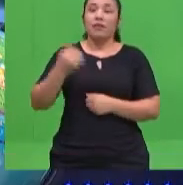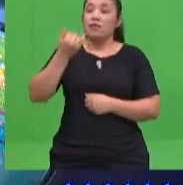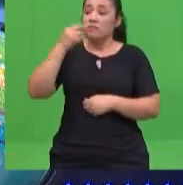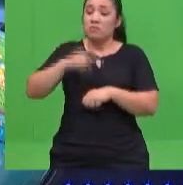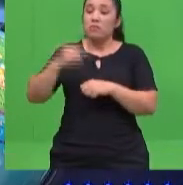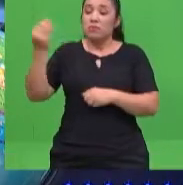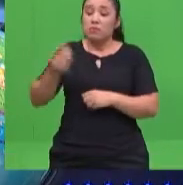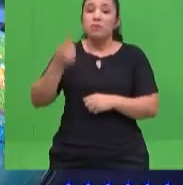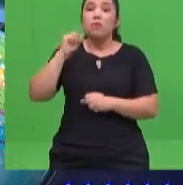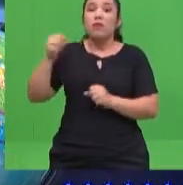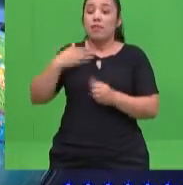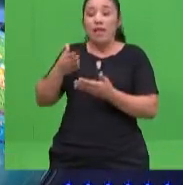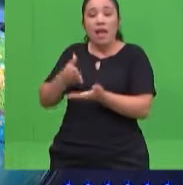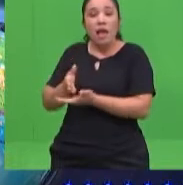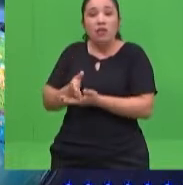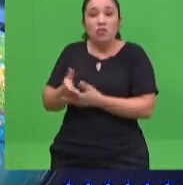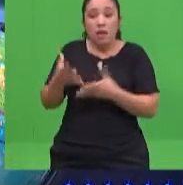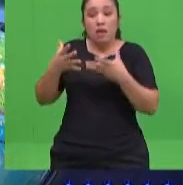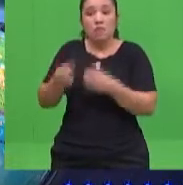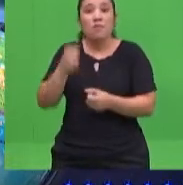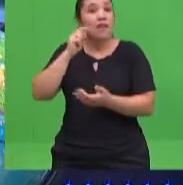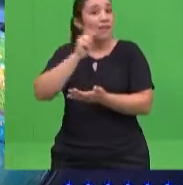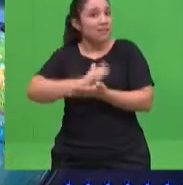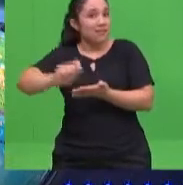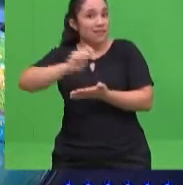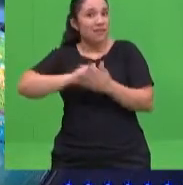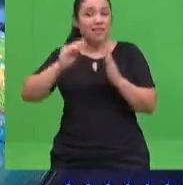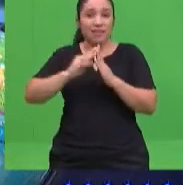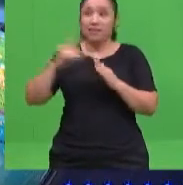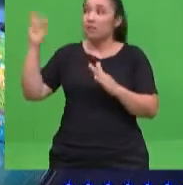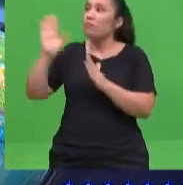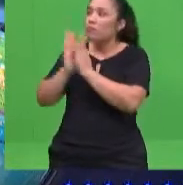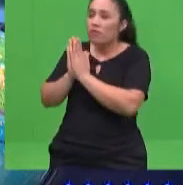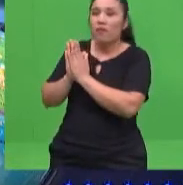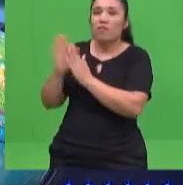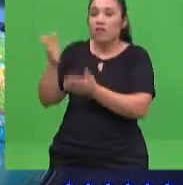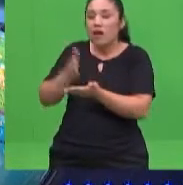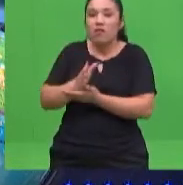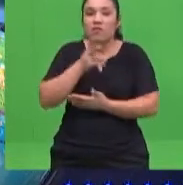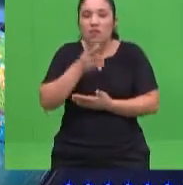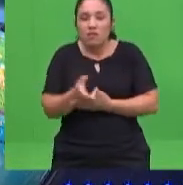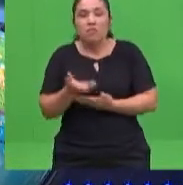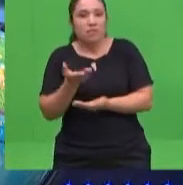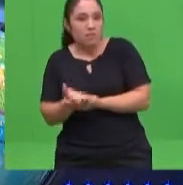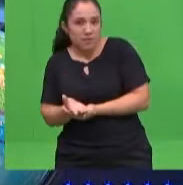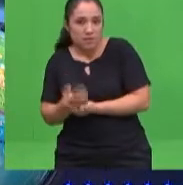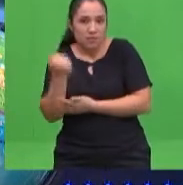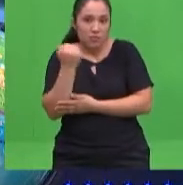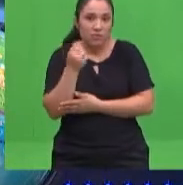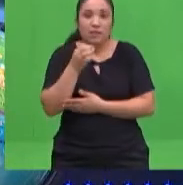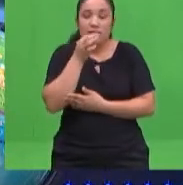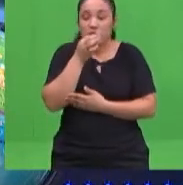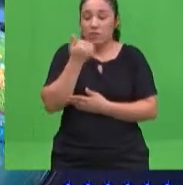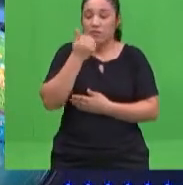darle ese apoyo que él necesita para las tareas escolares. Entonces, capaz que si antes hacíamos la tarea a las 11 de la mañana,